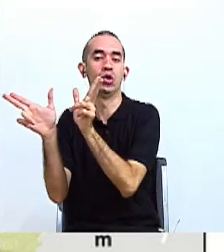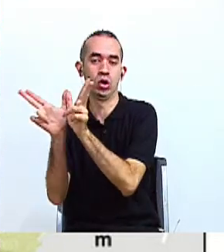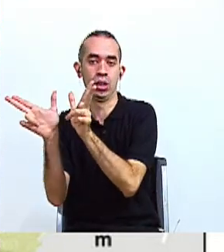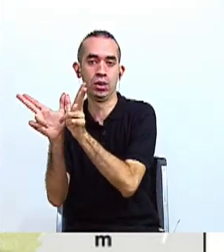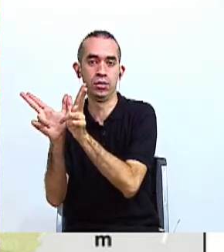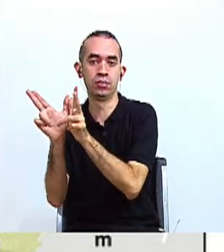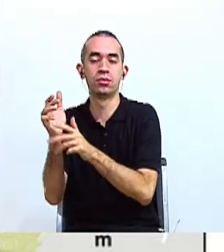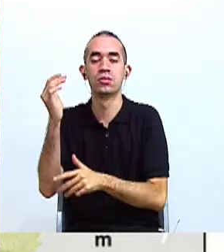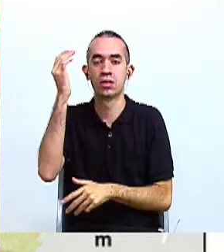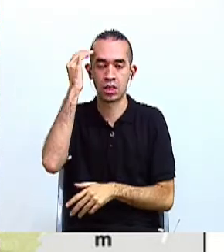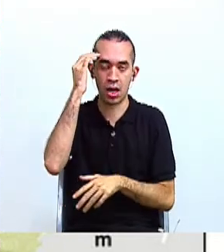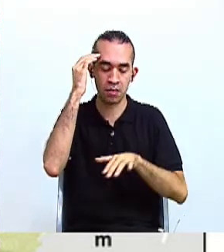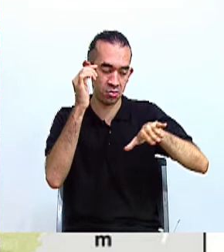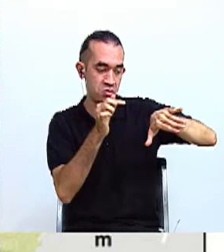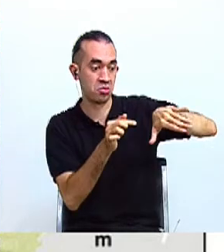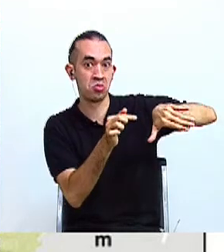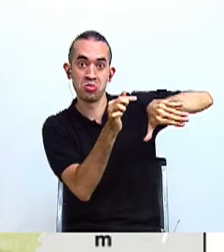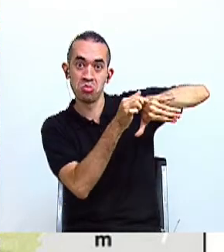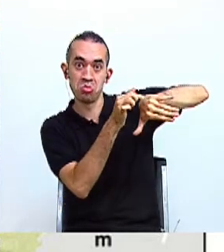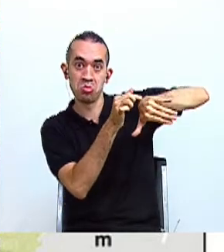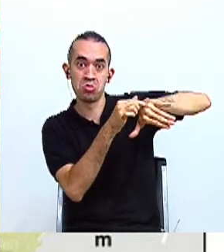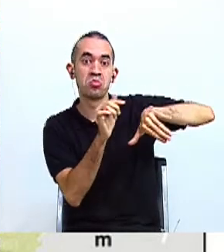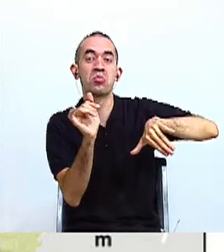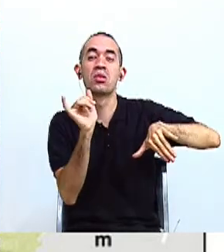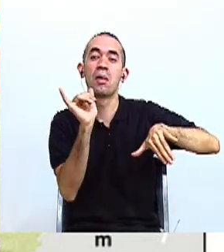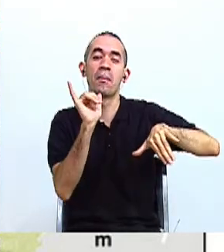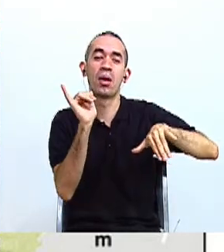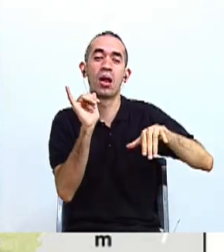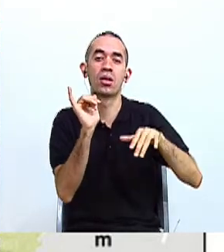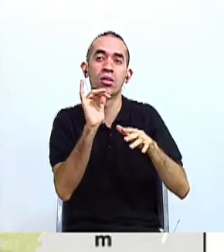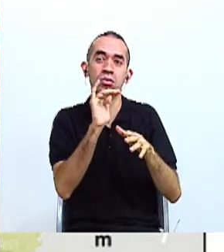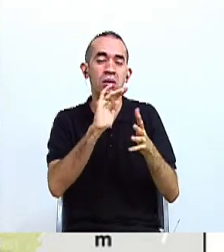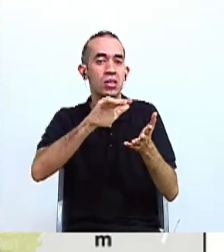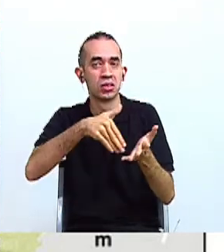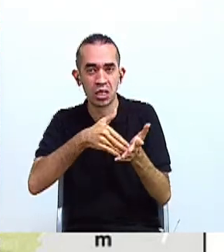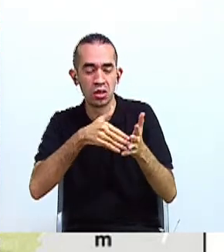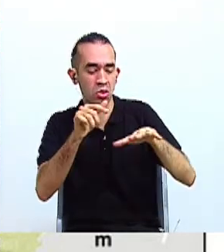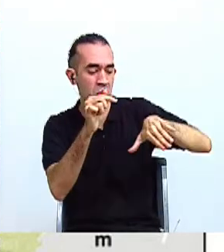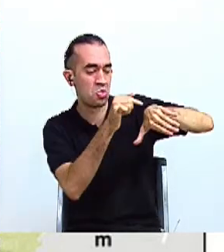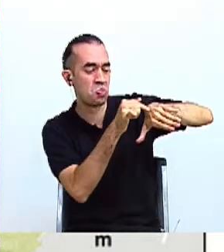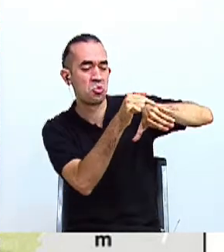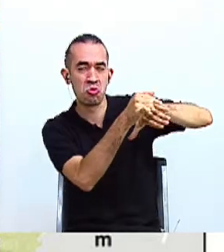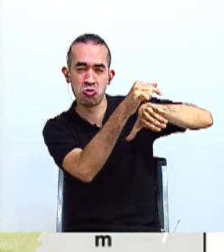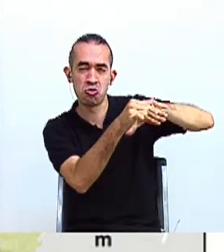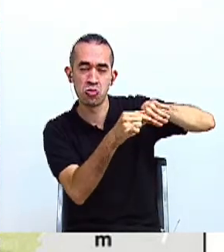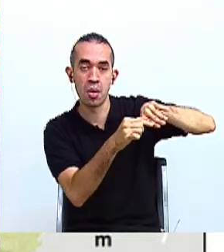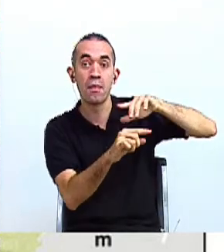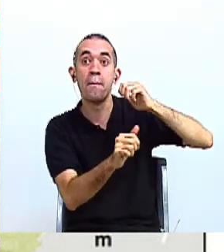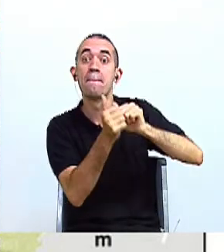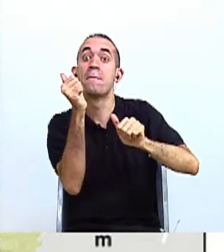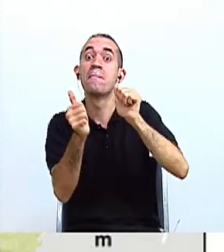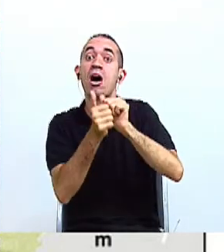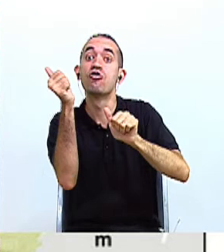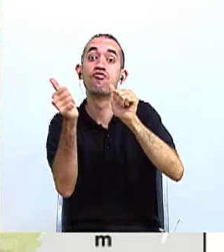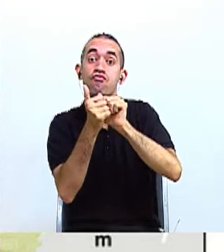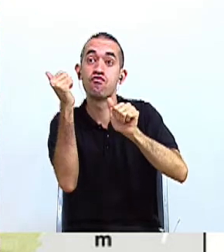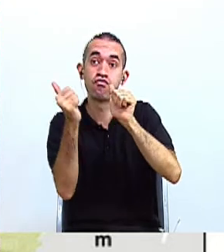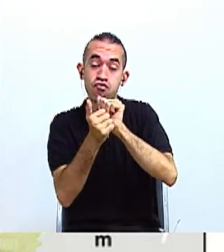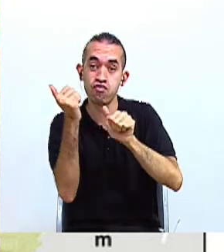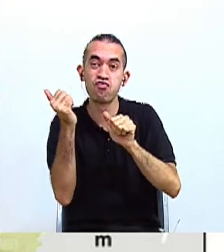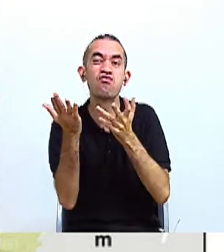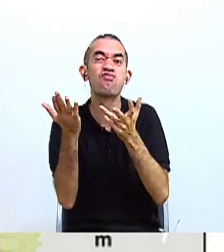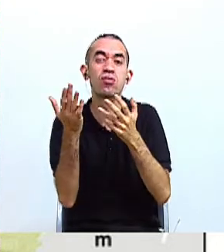vemos que al norte del país, también en el centro, pero sin duda la mayor cantidad de grupos